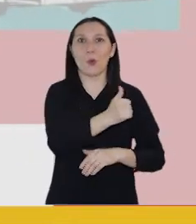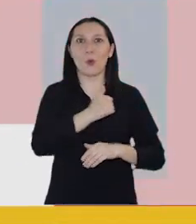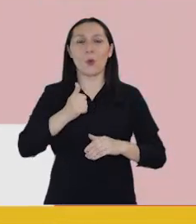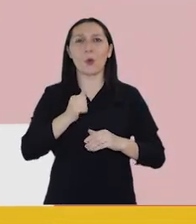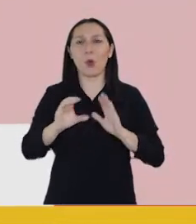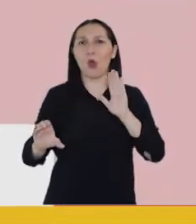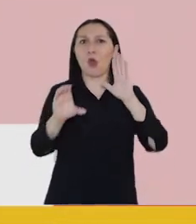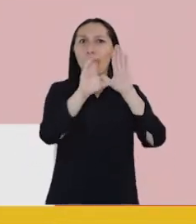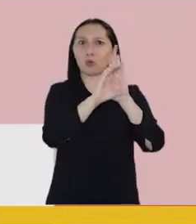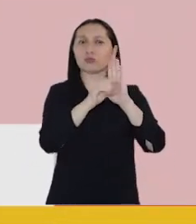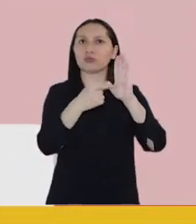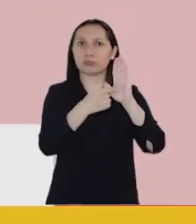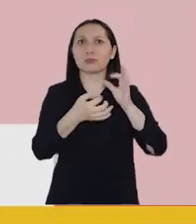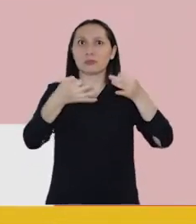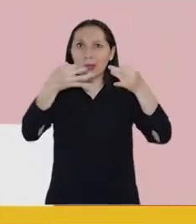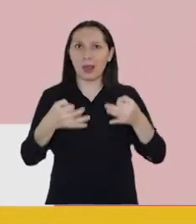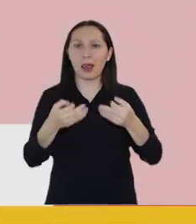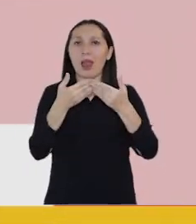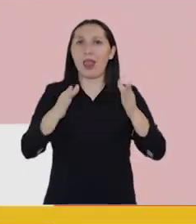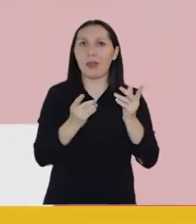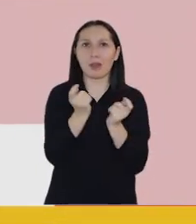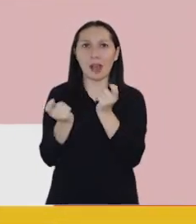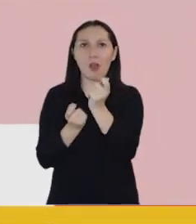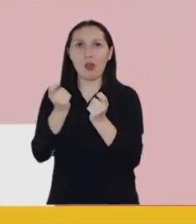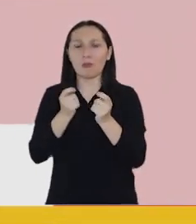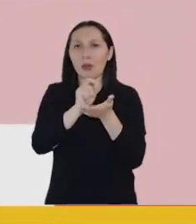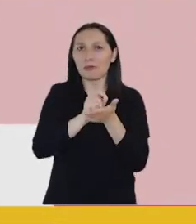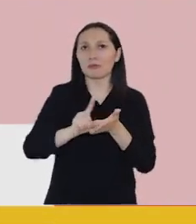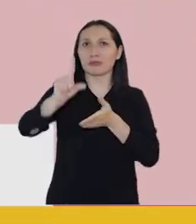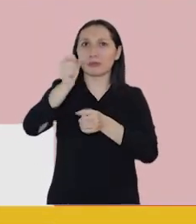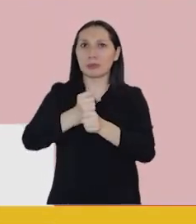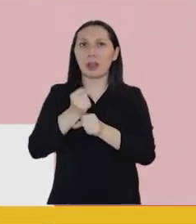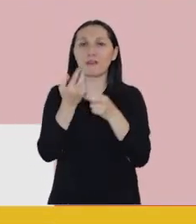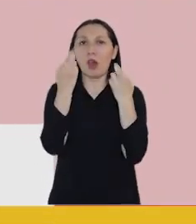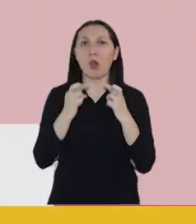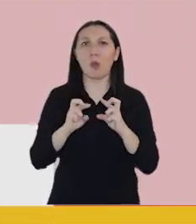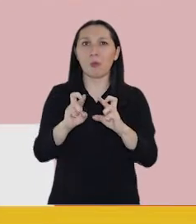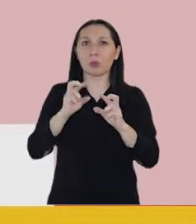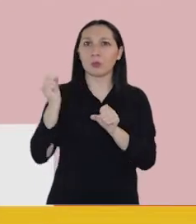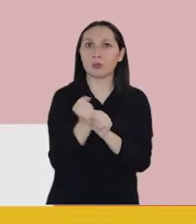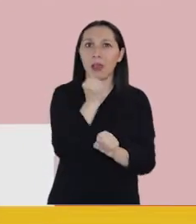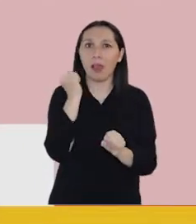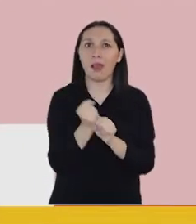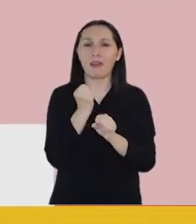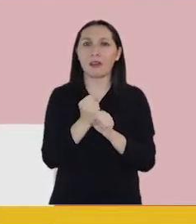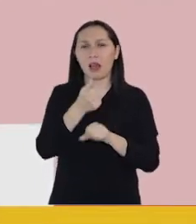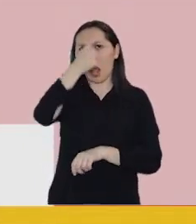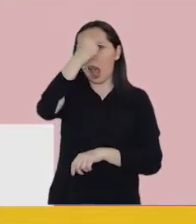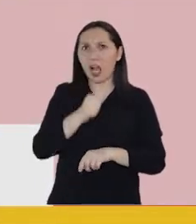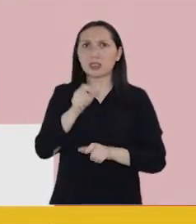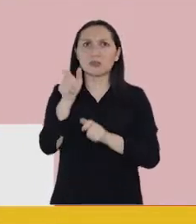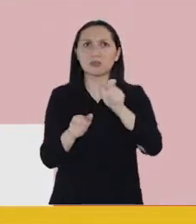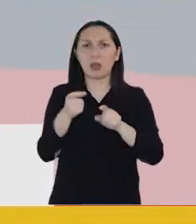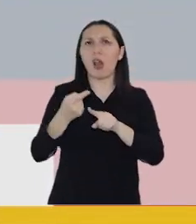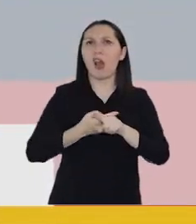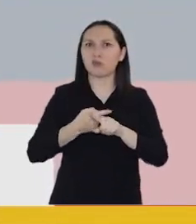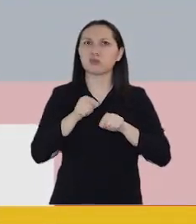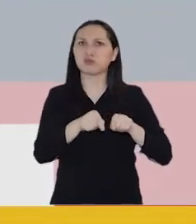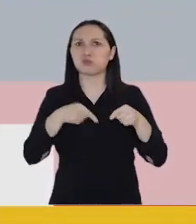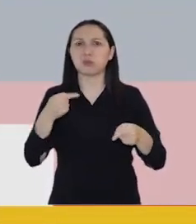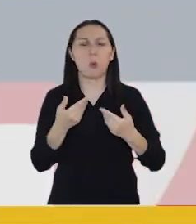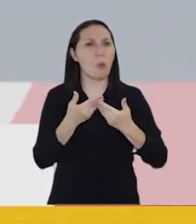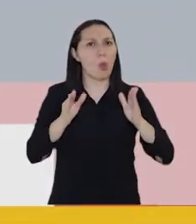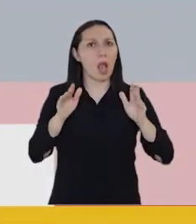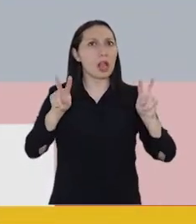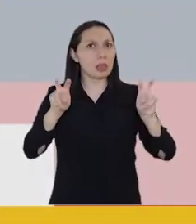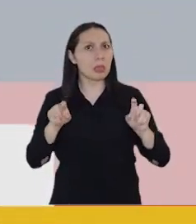todos. Por una constitución que garantice la libertad económica, el emprendimiento, oportunidades laborales y castigue los abusos.